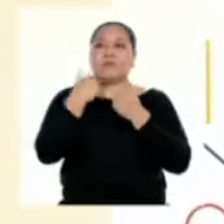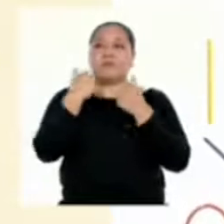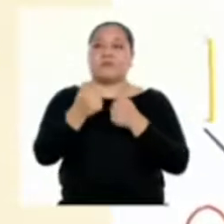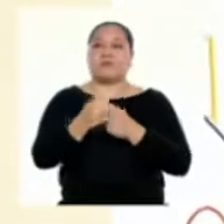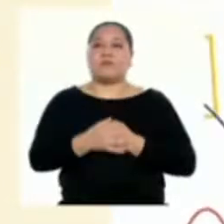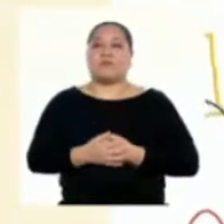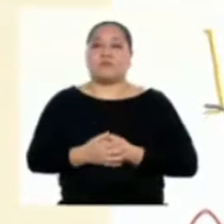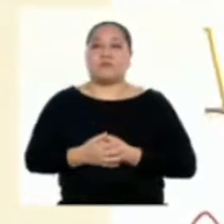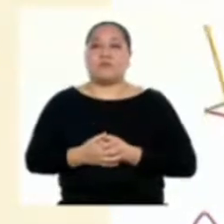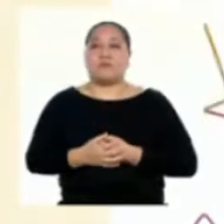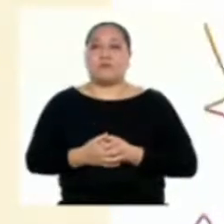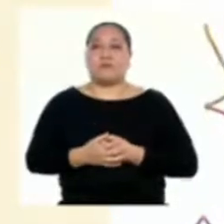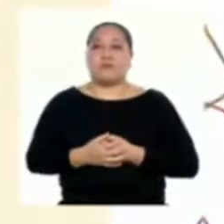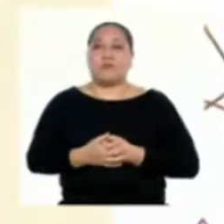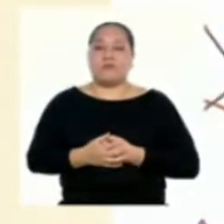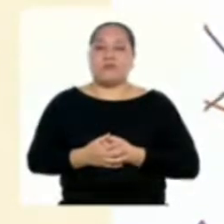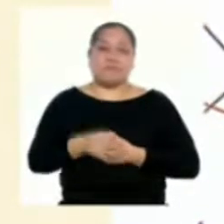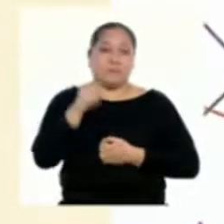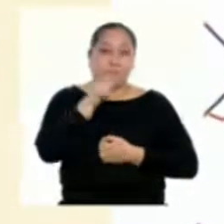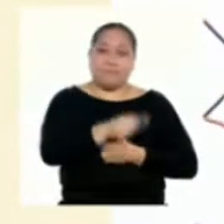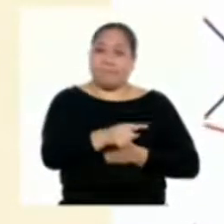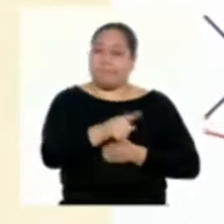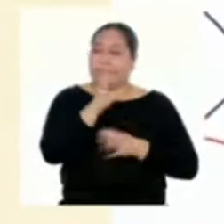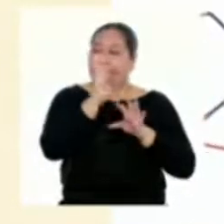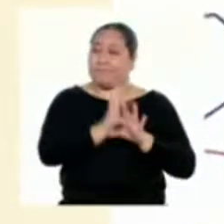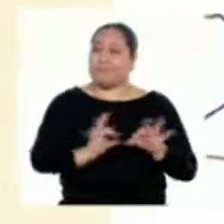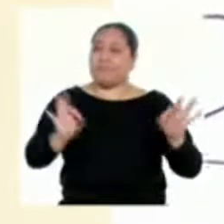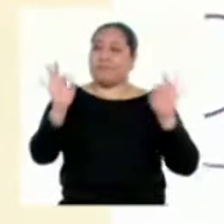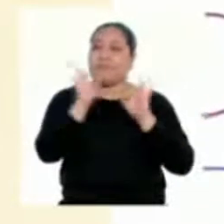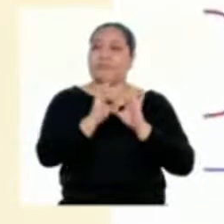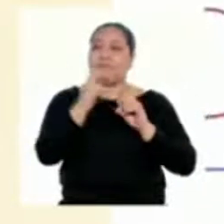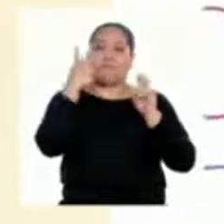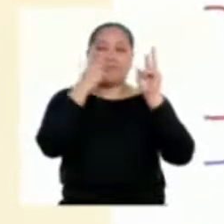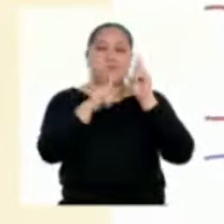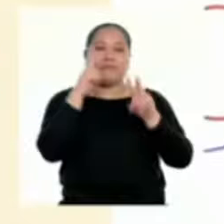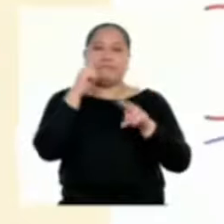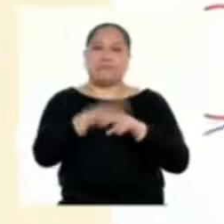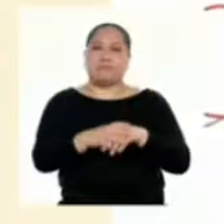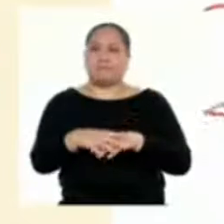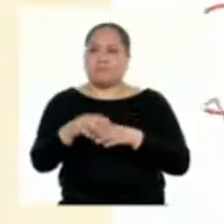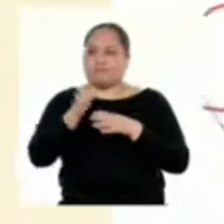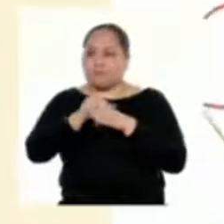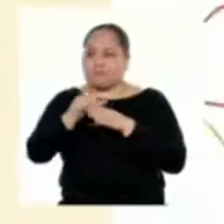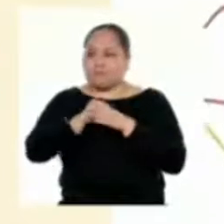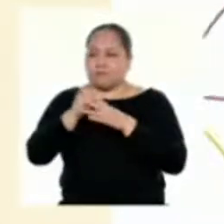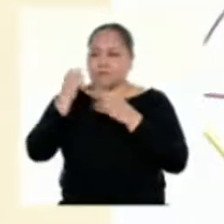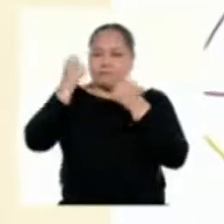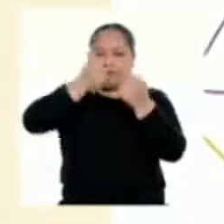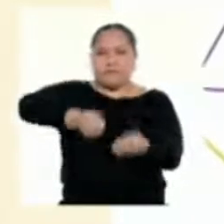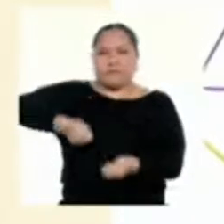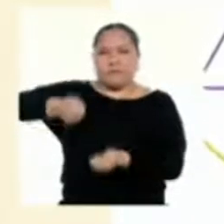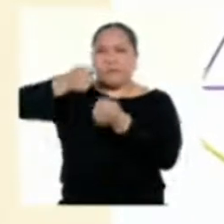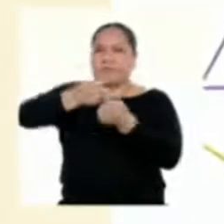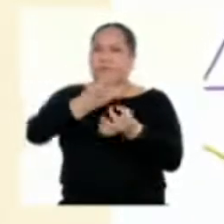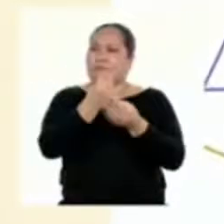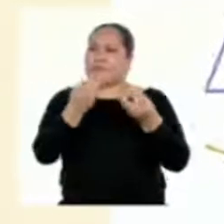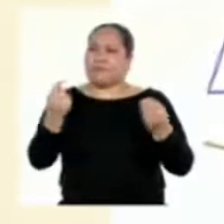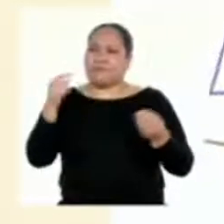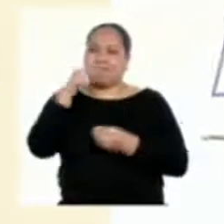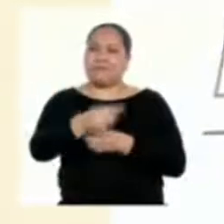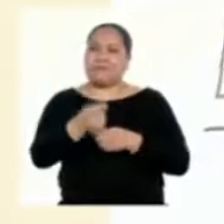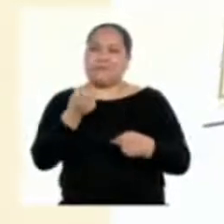A pesar de esta importancia vemos que existen prácticas agrícolas de producción intensiva que afectan a la